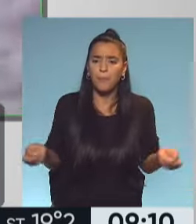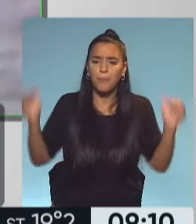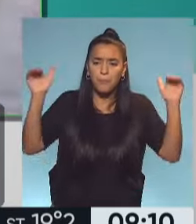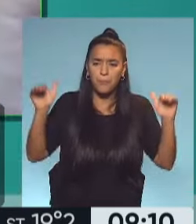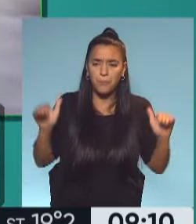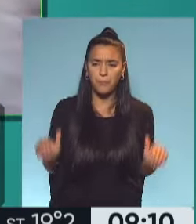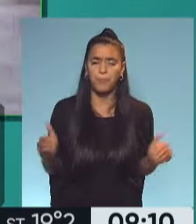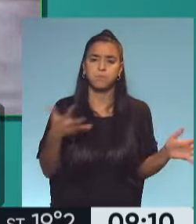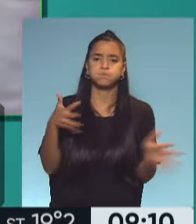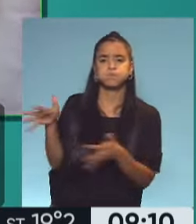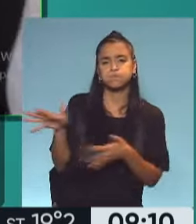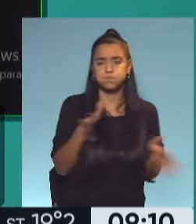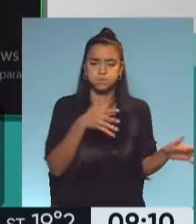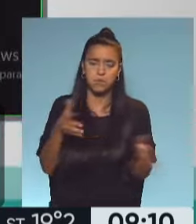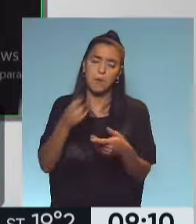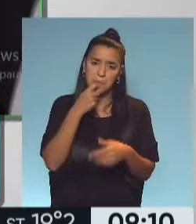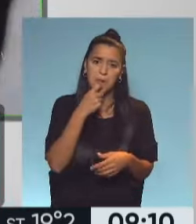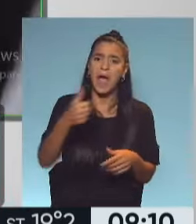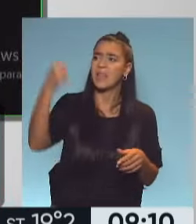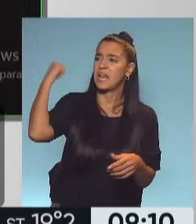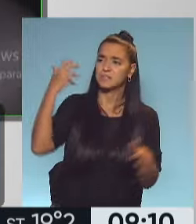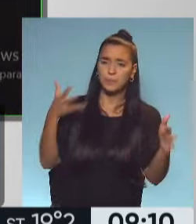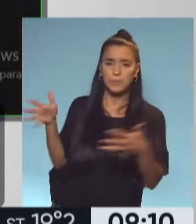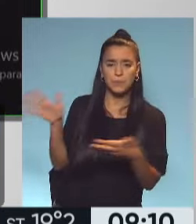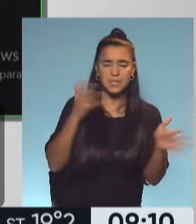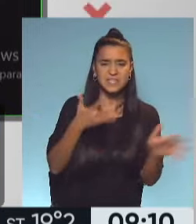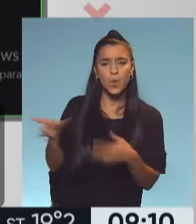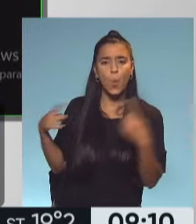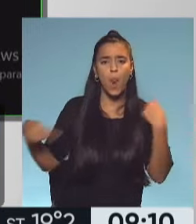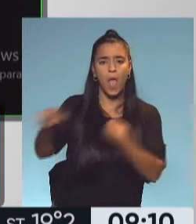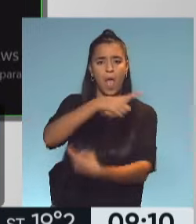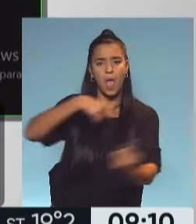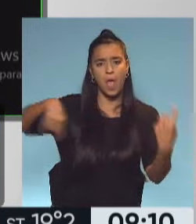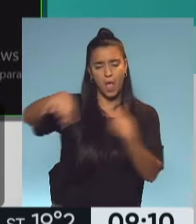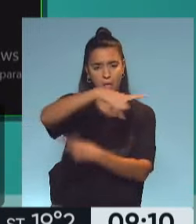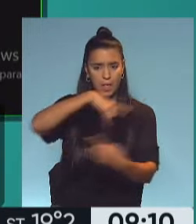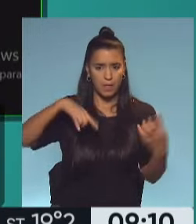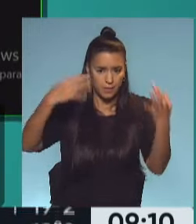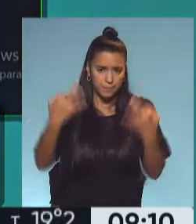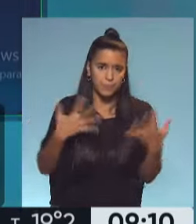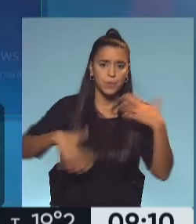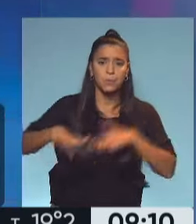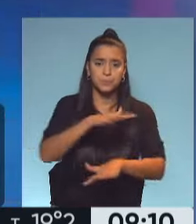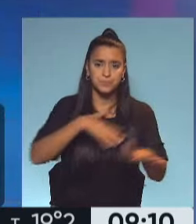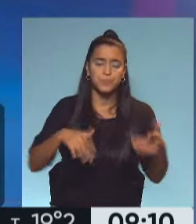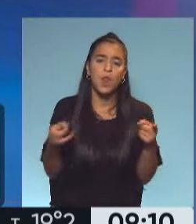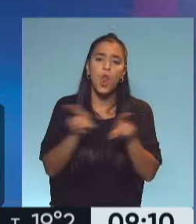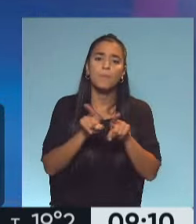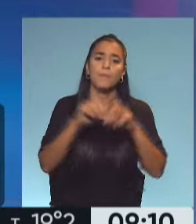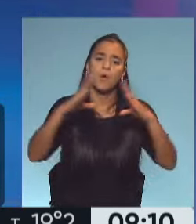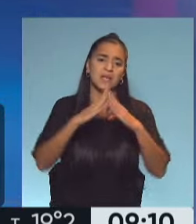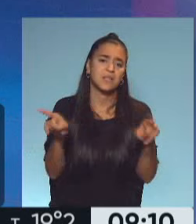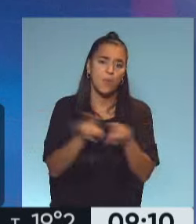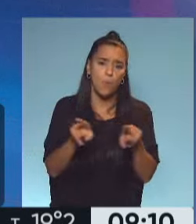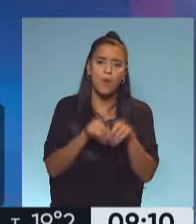la ventana de la ventanilla del conductor, por ejemplo, y la de atrás, para que el aire circule y se mueva. Y lo mismo en las casas.